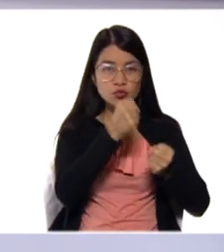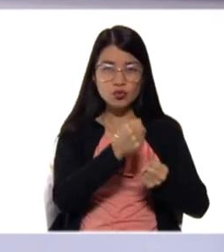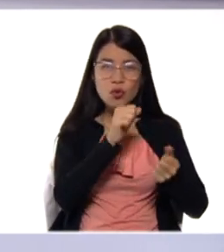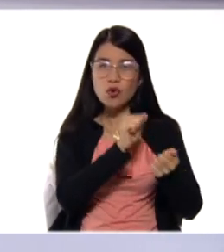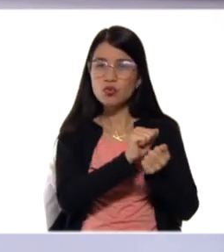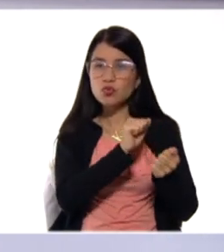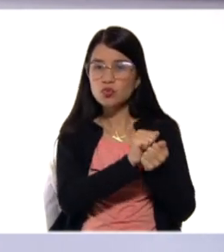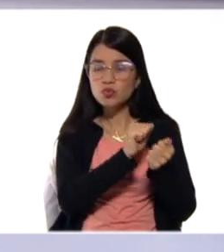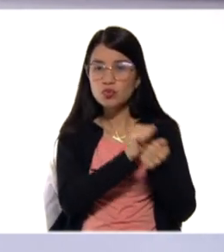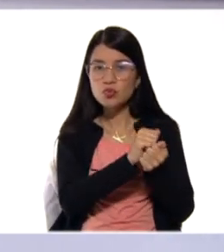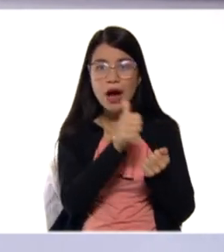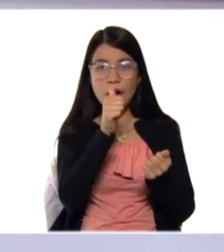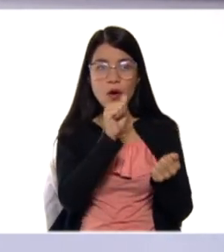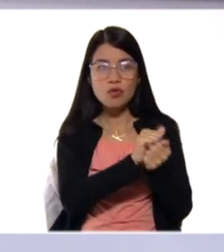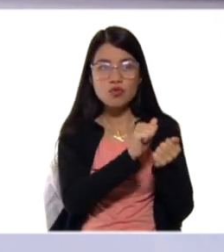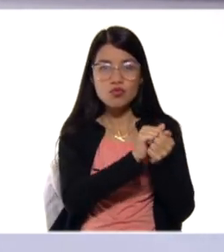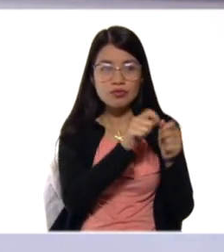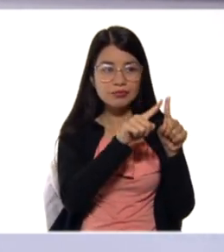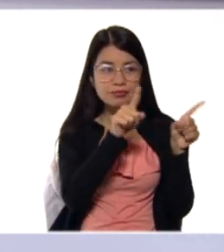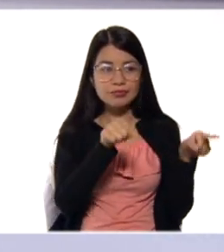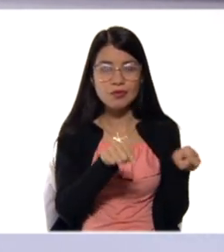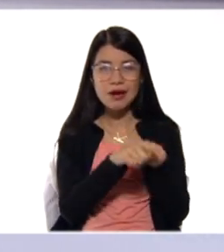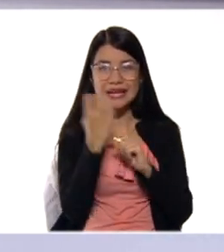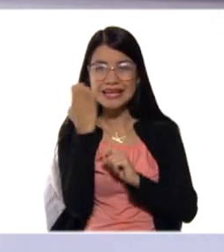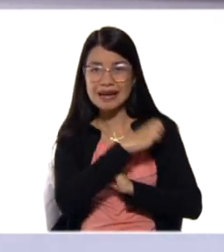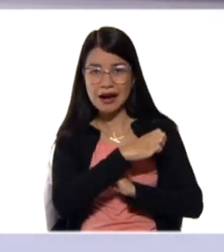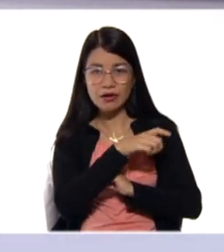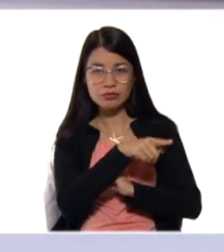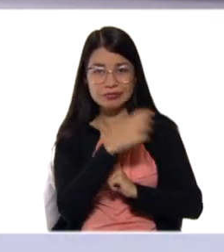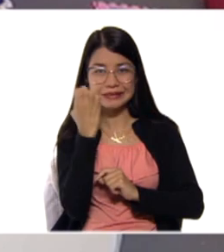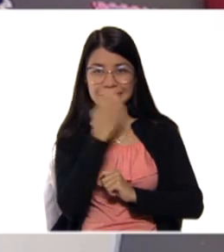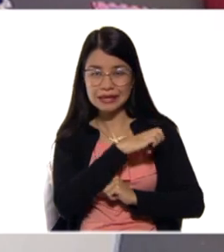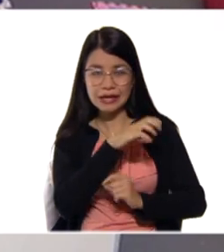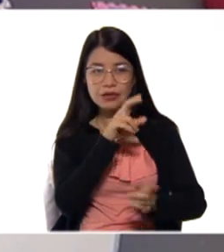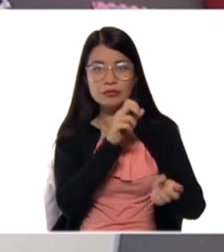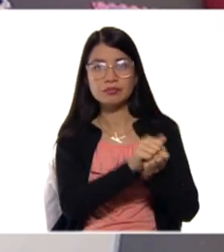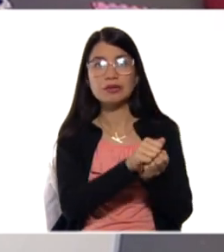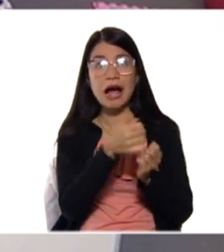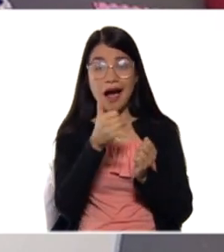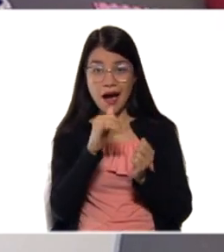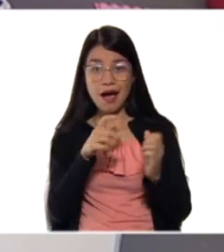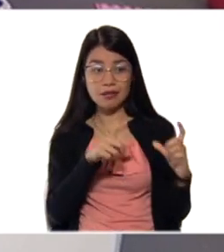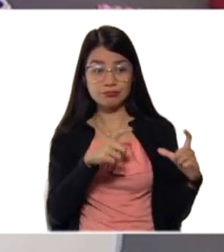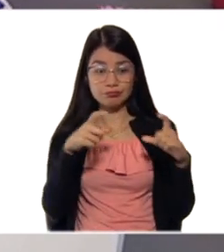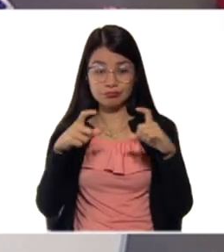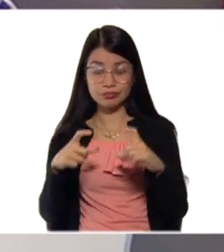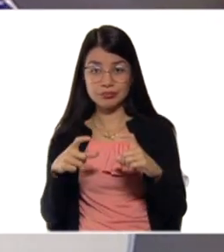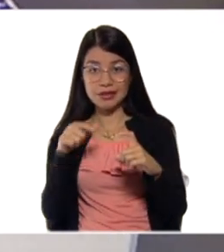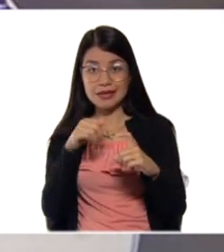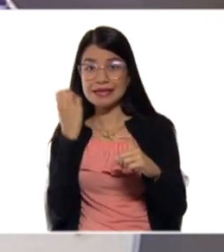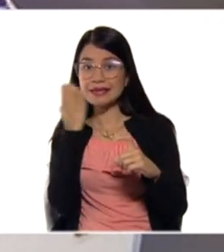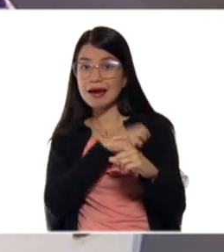de qué? En forma de hielo. Acá tenemos un trozo de hielo, ¿sí?